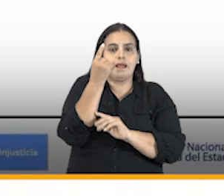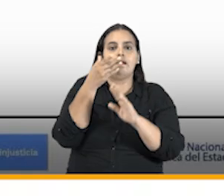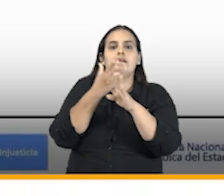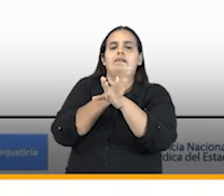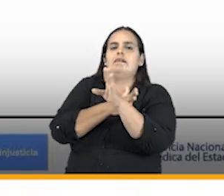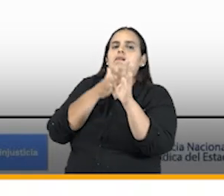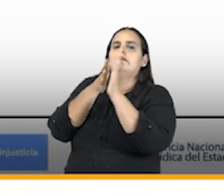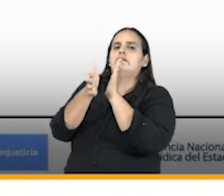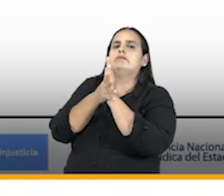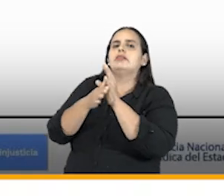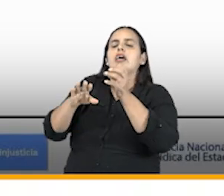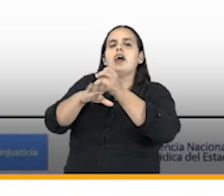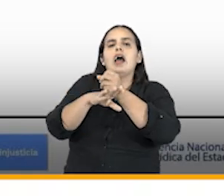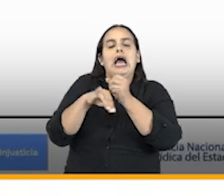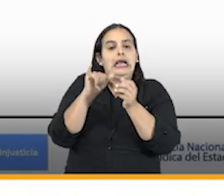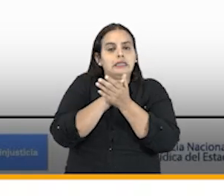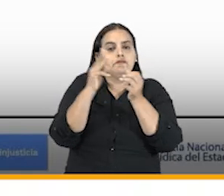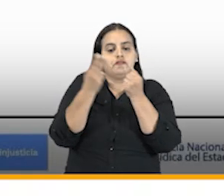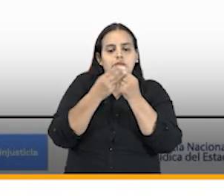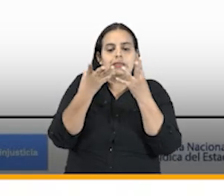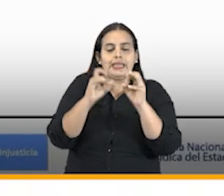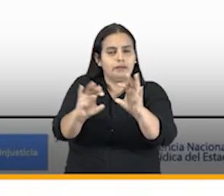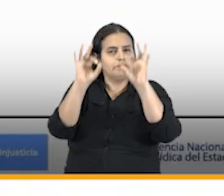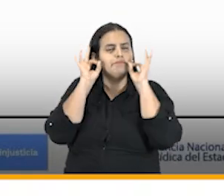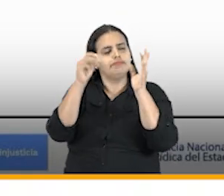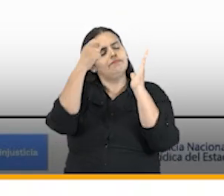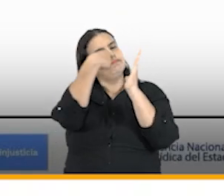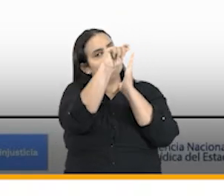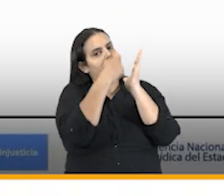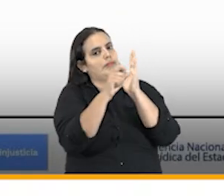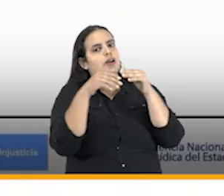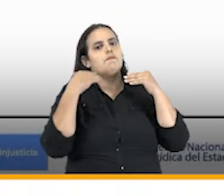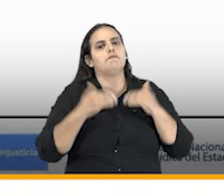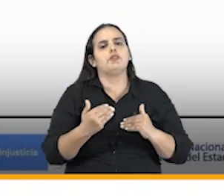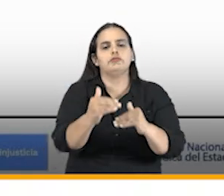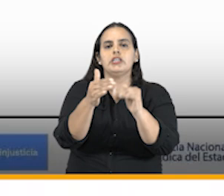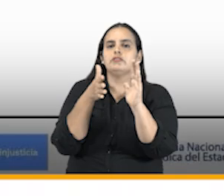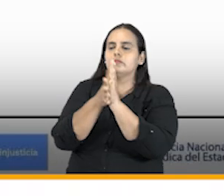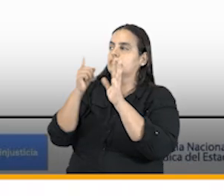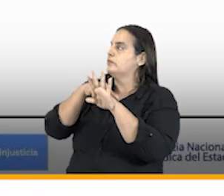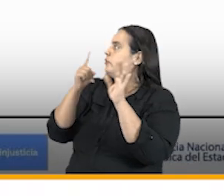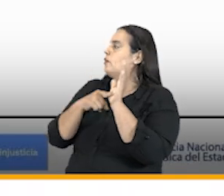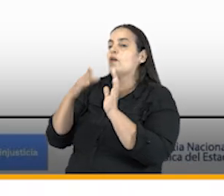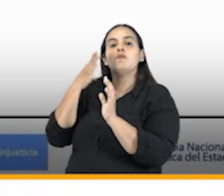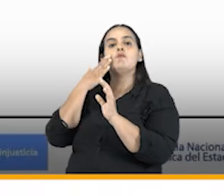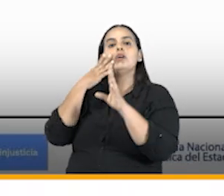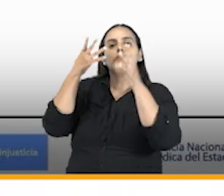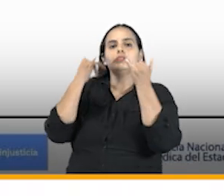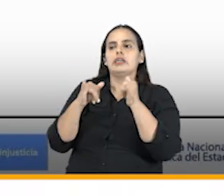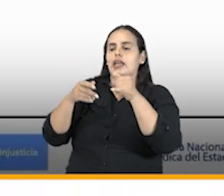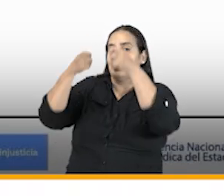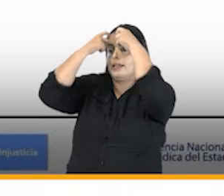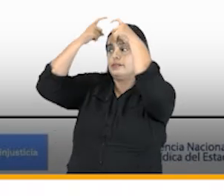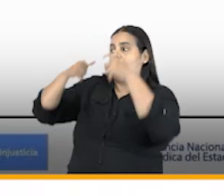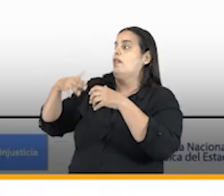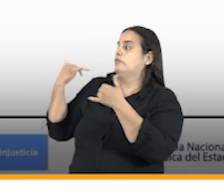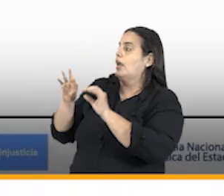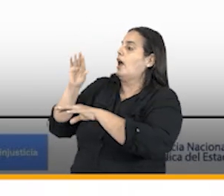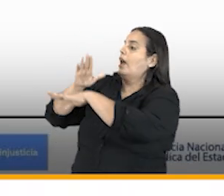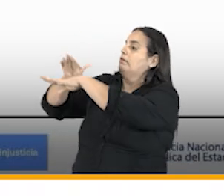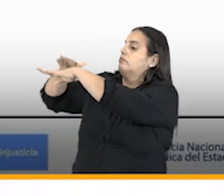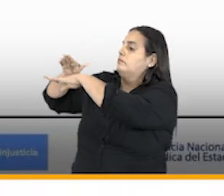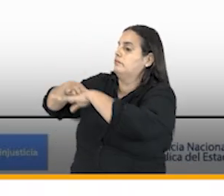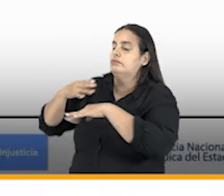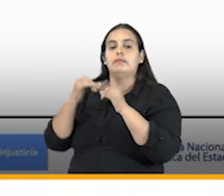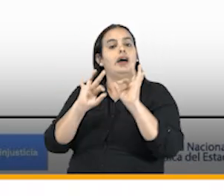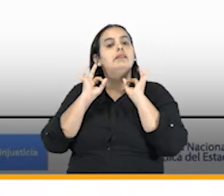premisa fundamental queremos subir la tasa de éxito de la nación en los procesos arbitrales pues allí cuando el Estado es convocante la